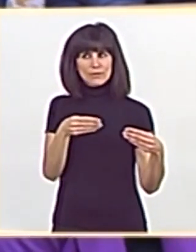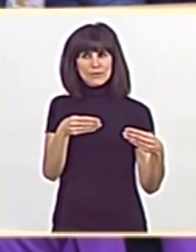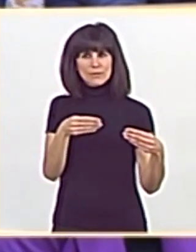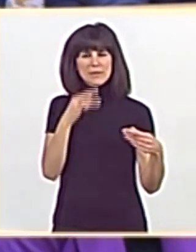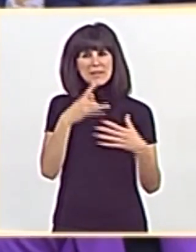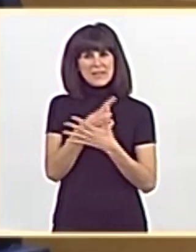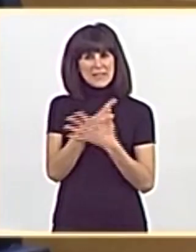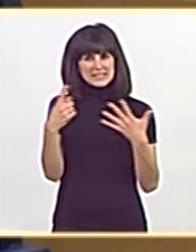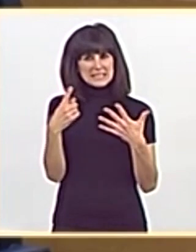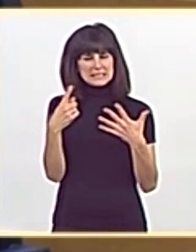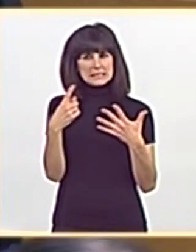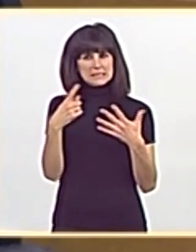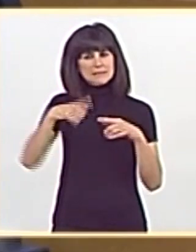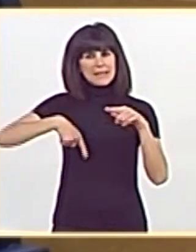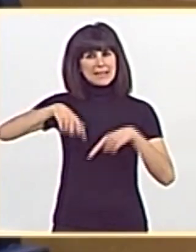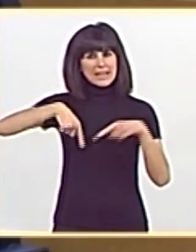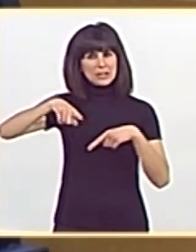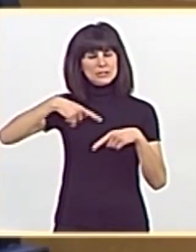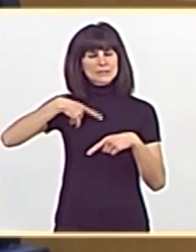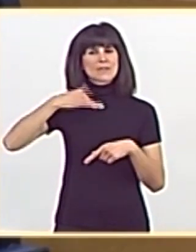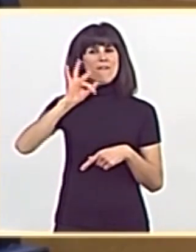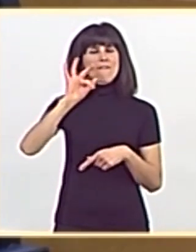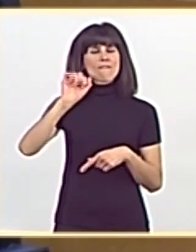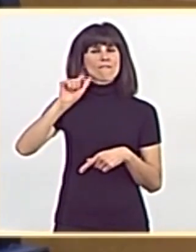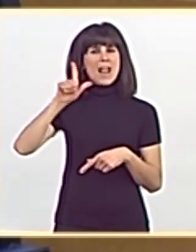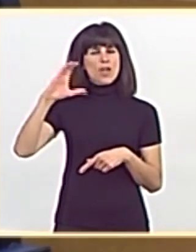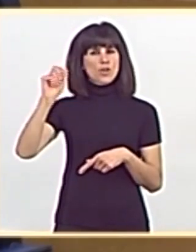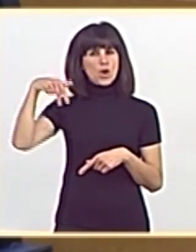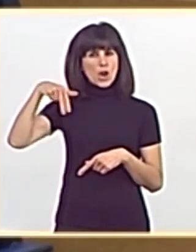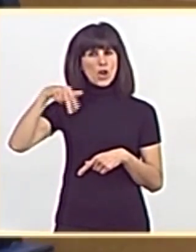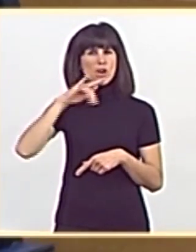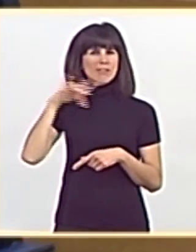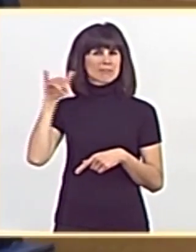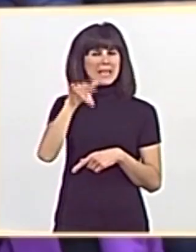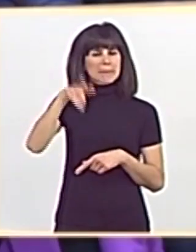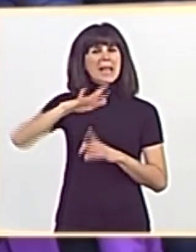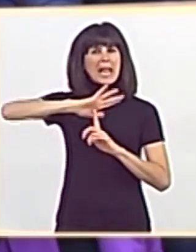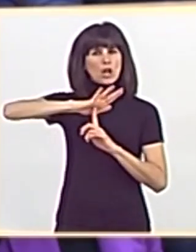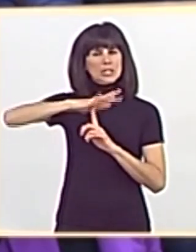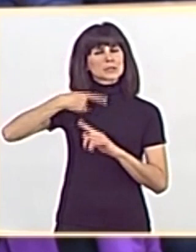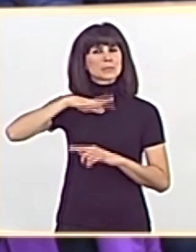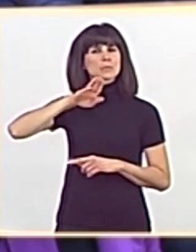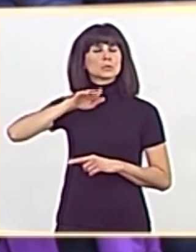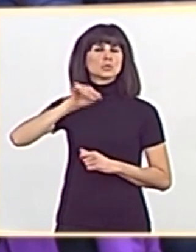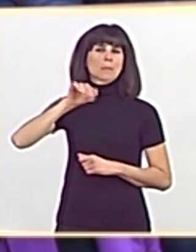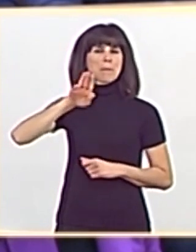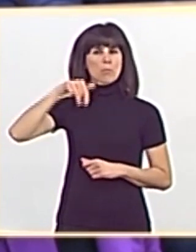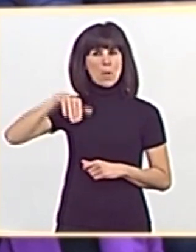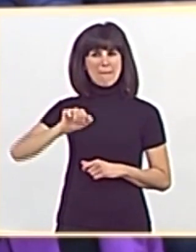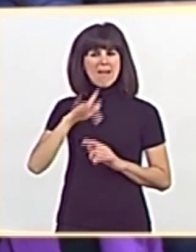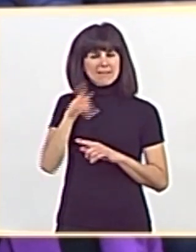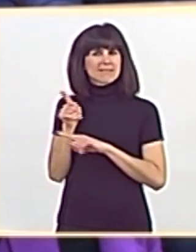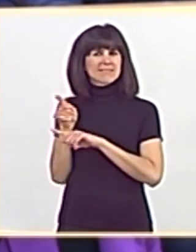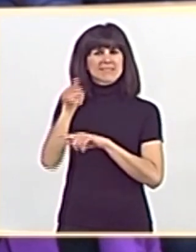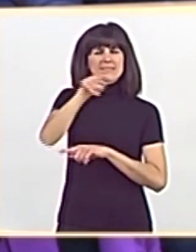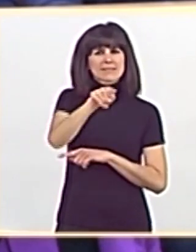16 trayectos del Falcon y su helicóptero Super Puma para desplazarle a usted a